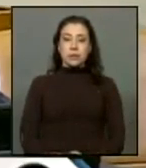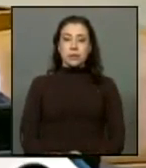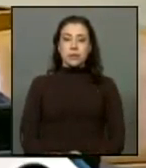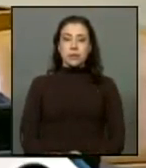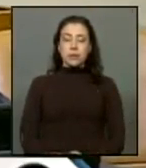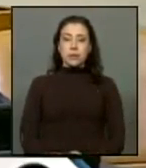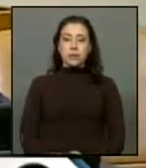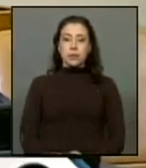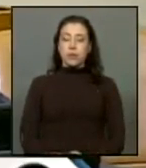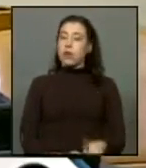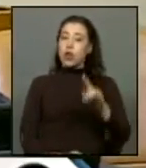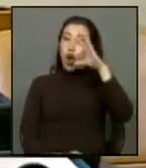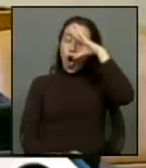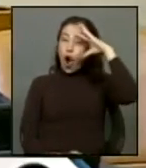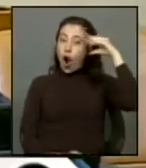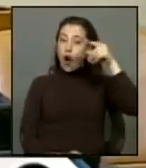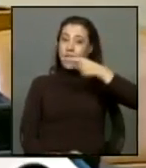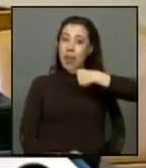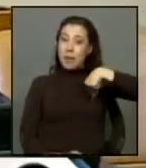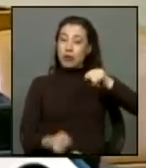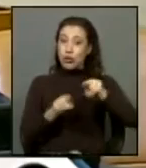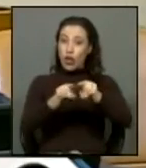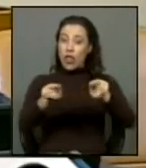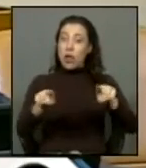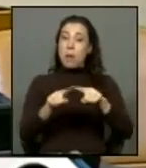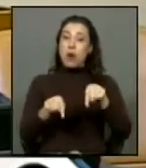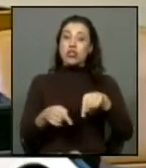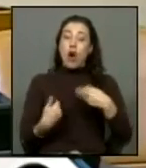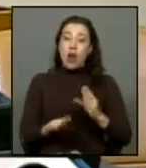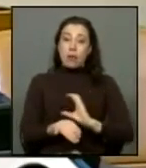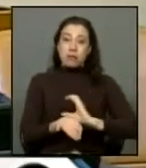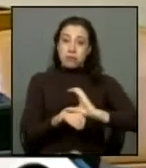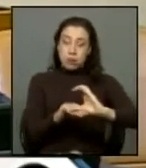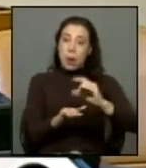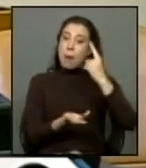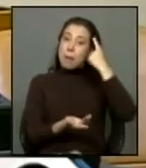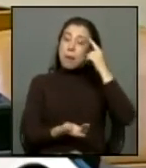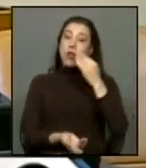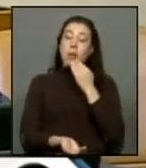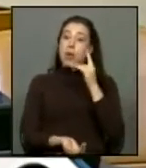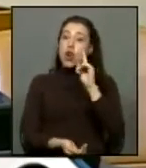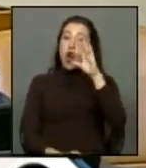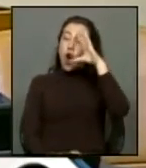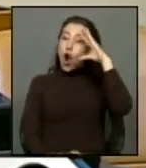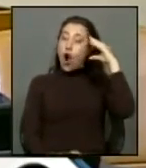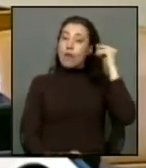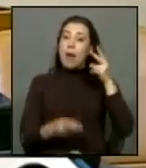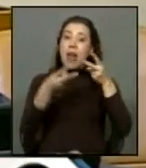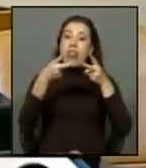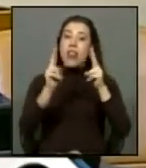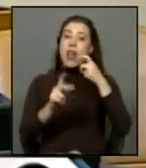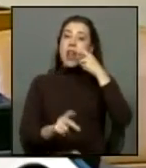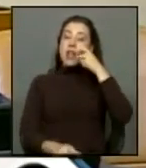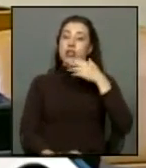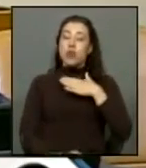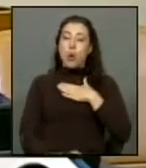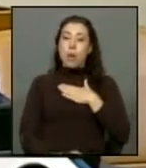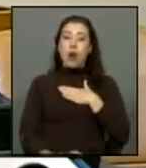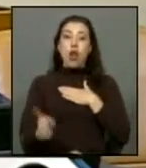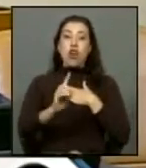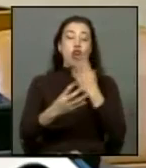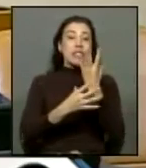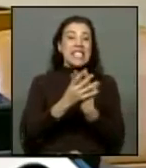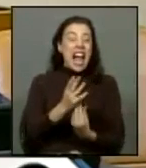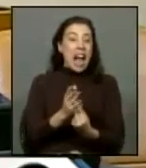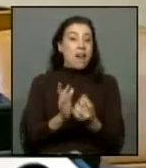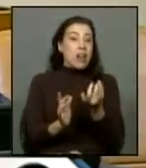no nos olvidamos de ello por eso esta compensación pero tampoco nos olvidamos de que los derechos humanos no terminan aquí